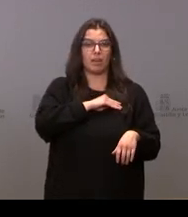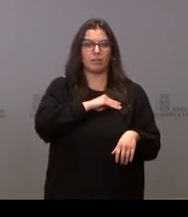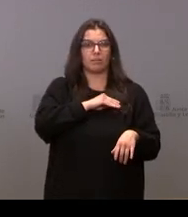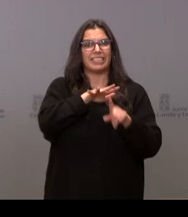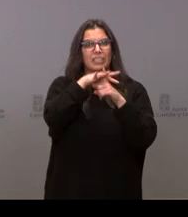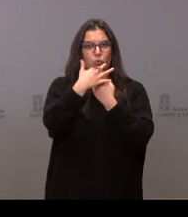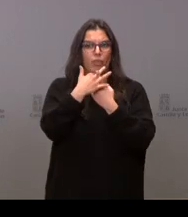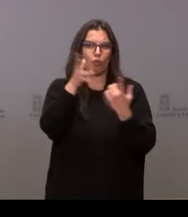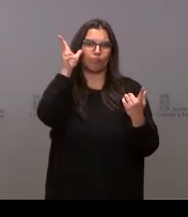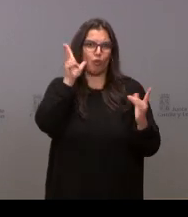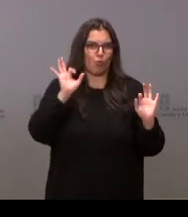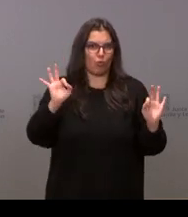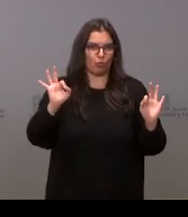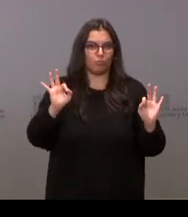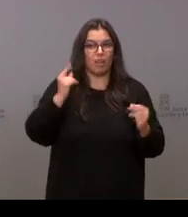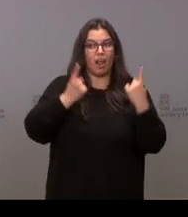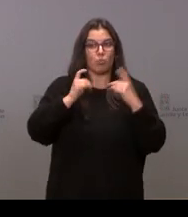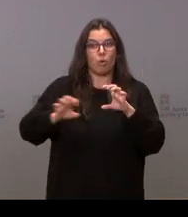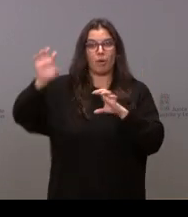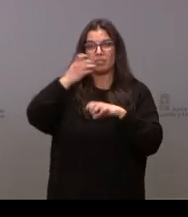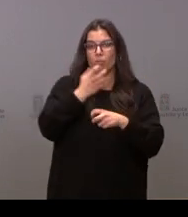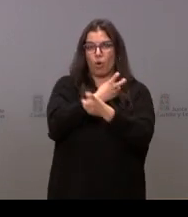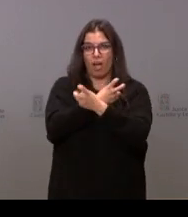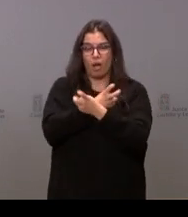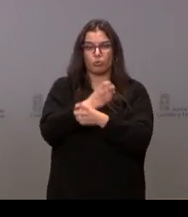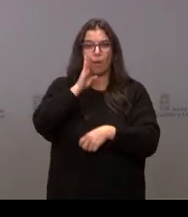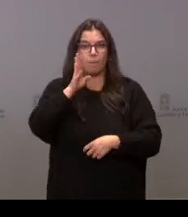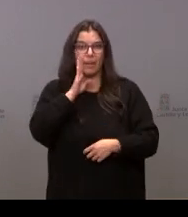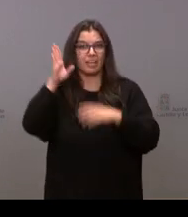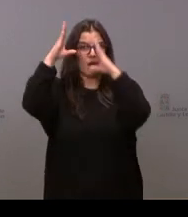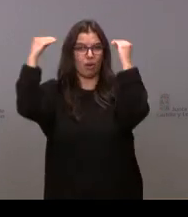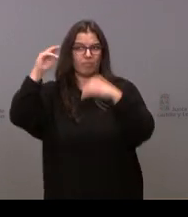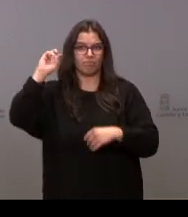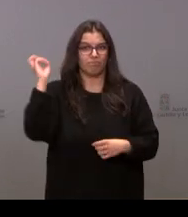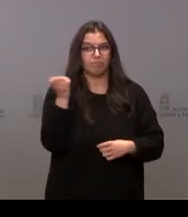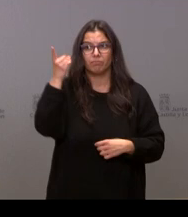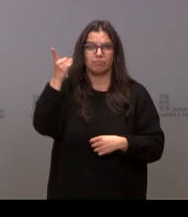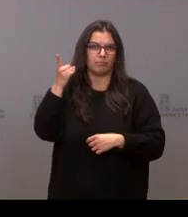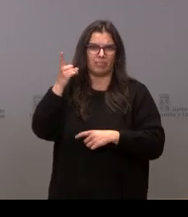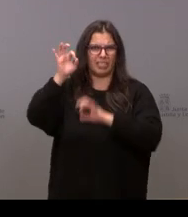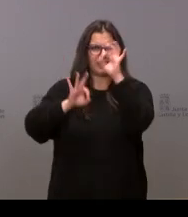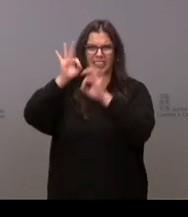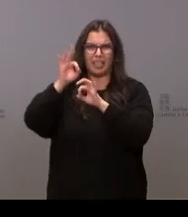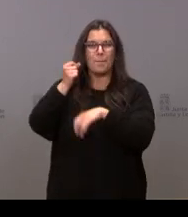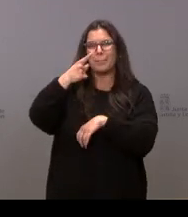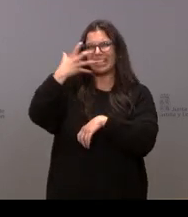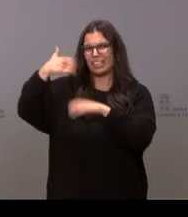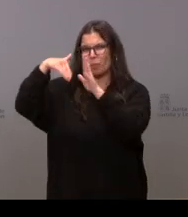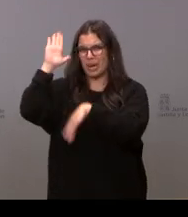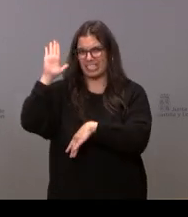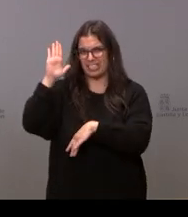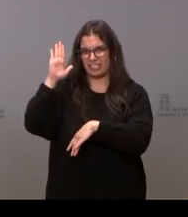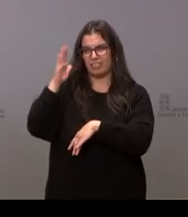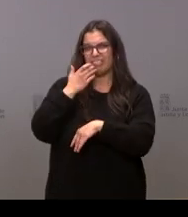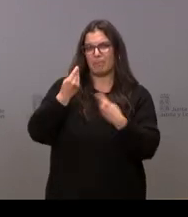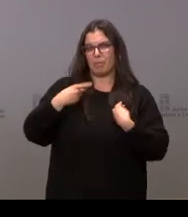una situación privilegiada. Hay países, como puede ser Austria, Bélgica o Países Bajos, que están en incidencias por encima de 1.500 por